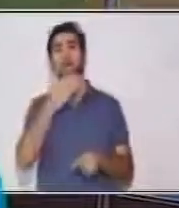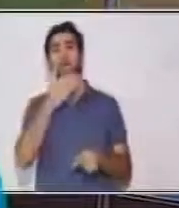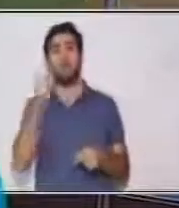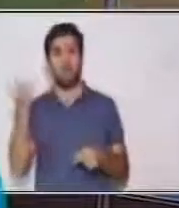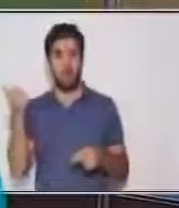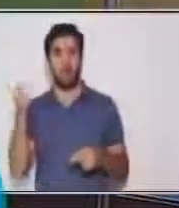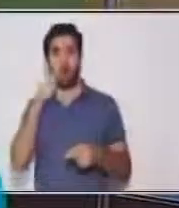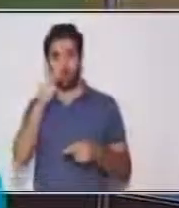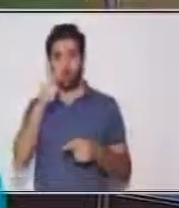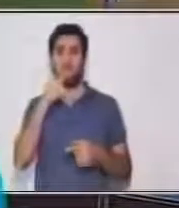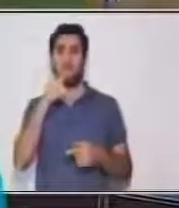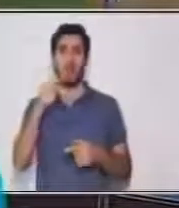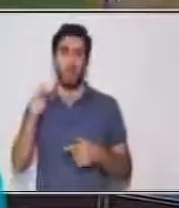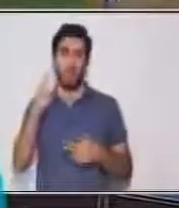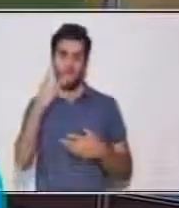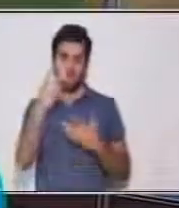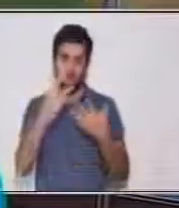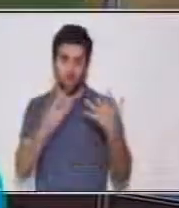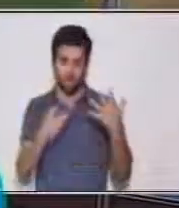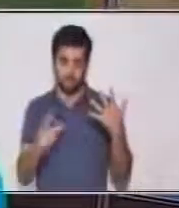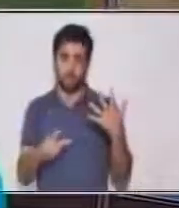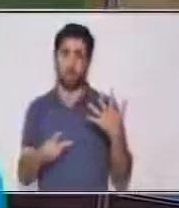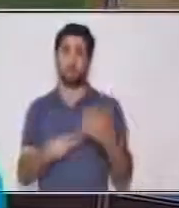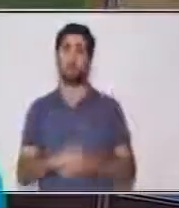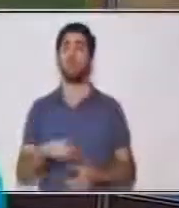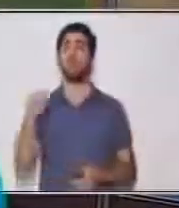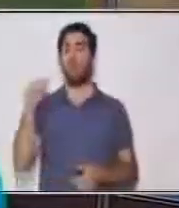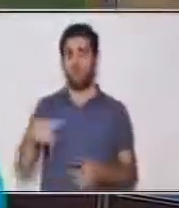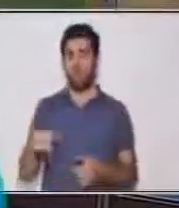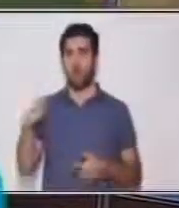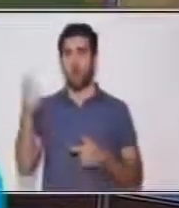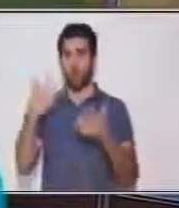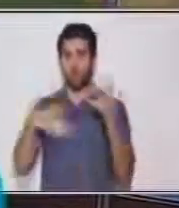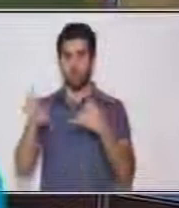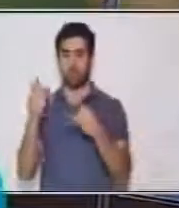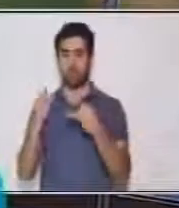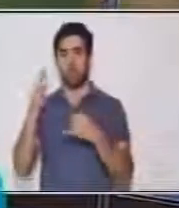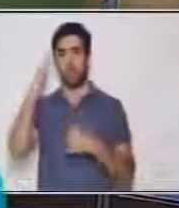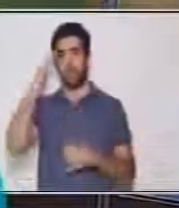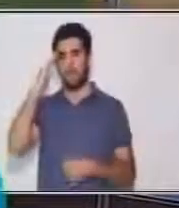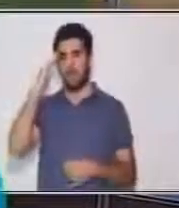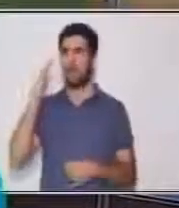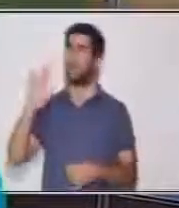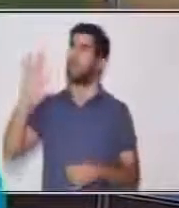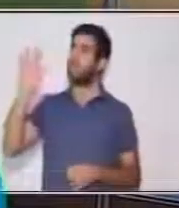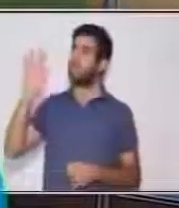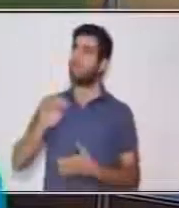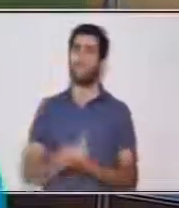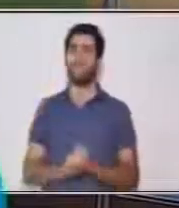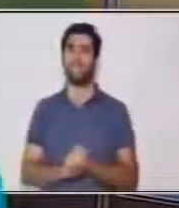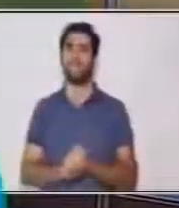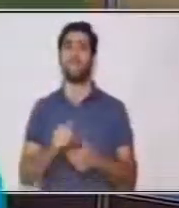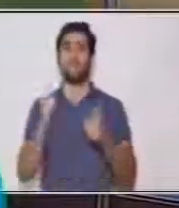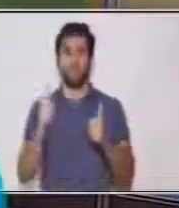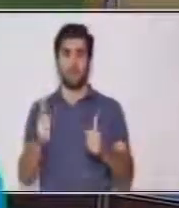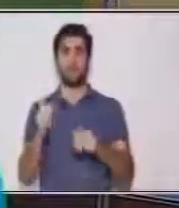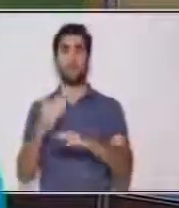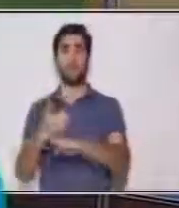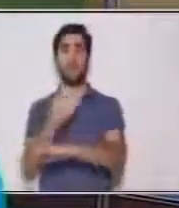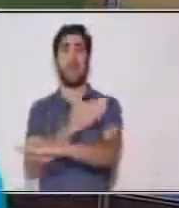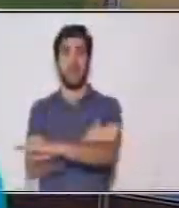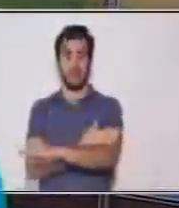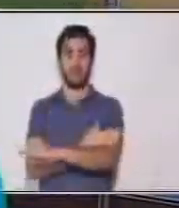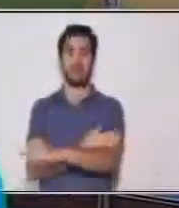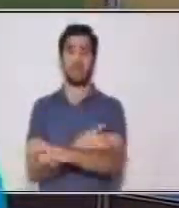la memoria y la lingüística. Y en Lengua de Señas saludamos a Pablo. Antes de empezar, te recomiendo que